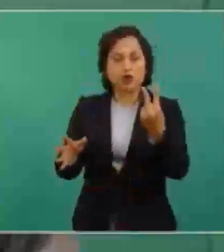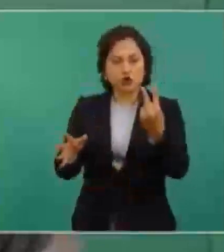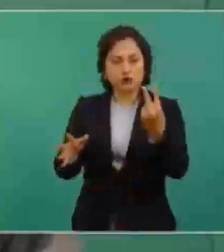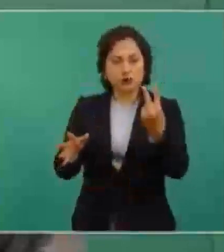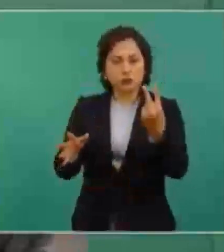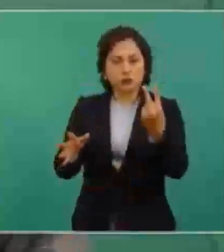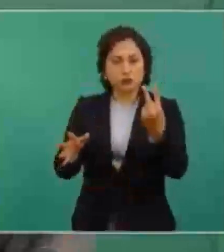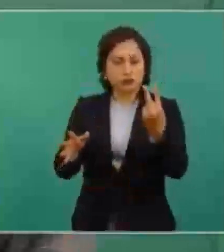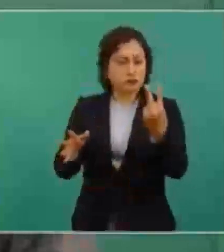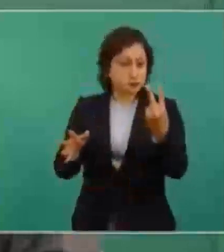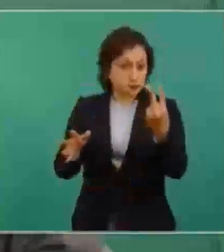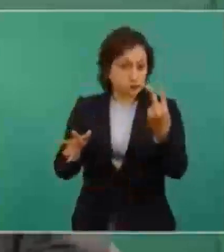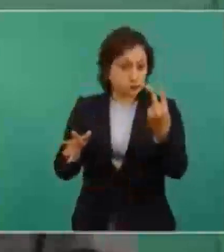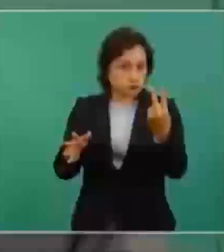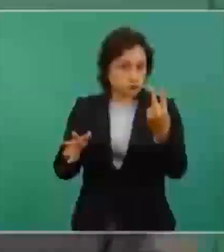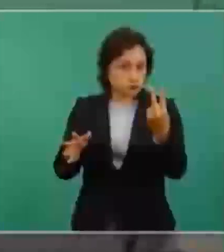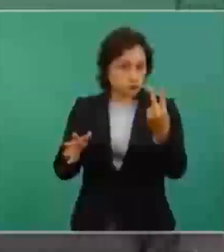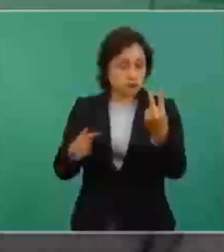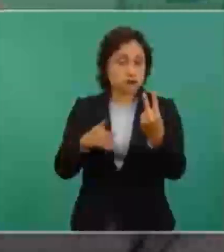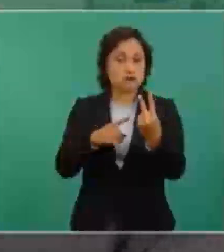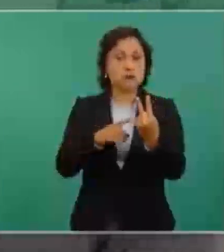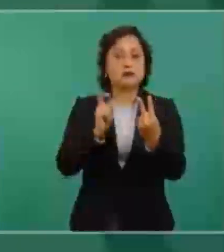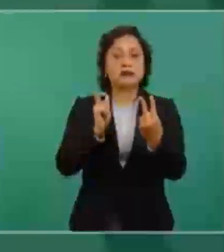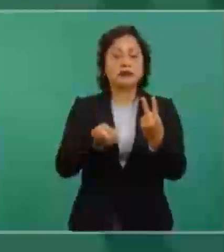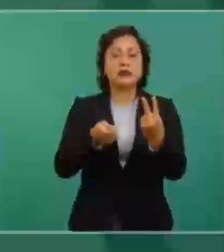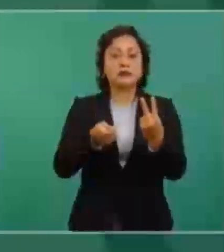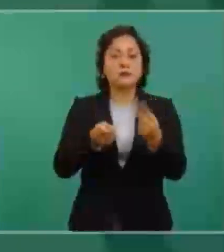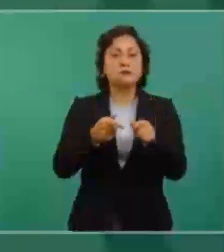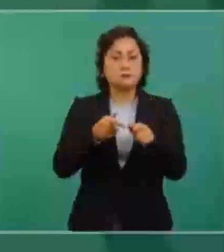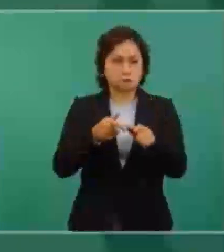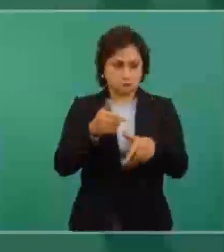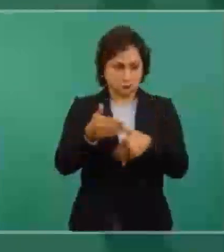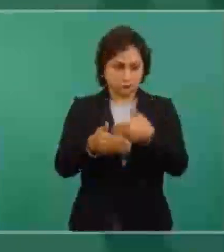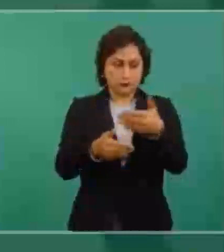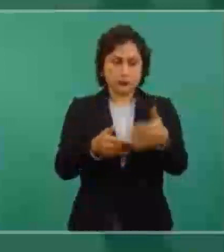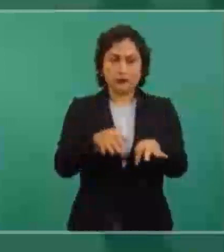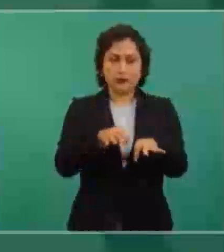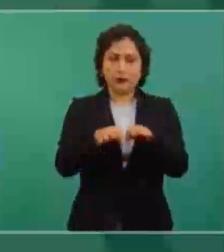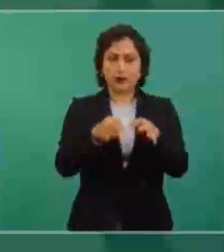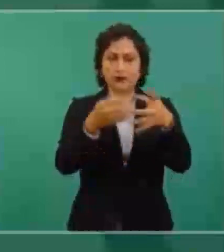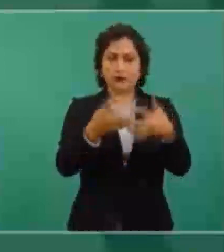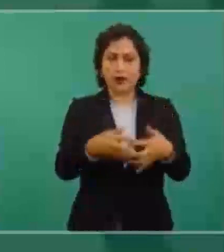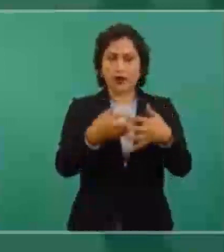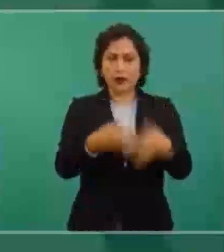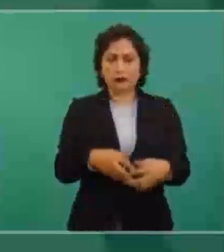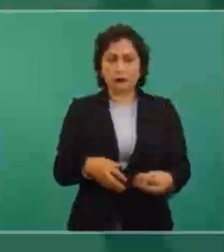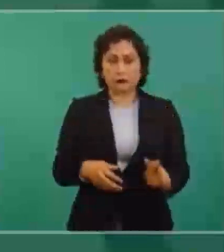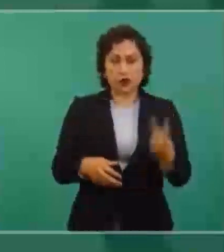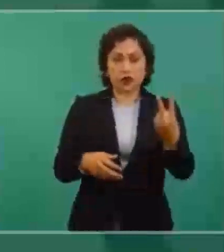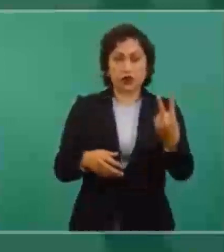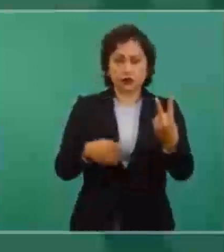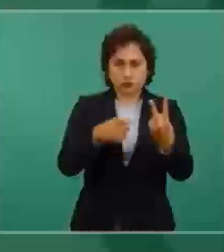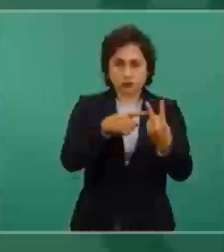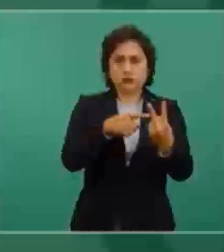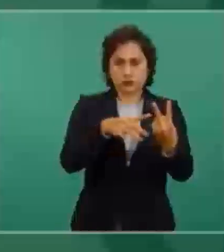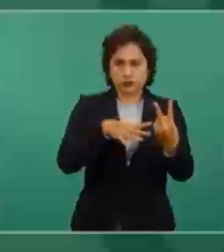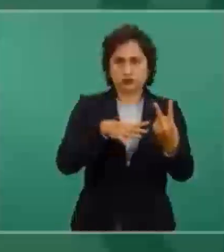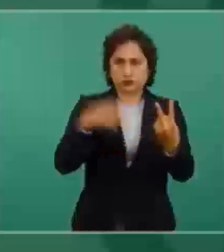operando. En sólo dos hay inversiones.